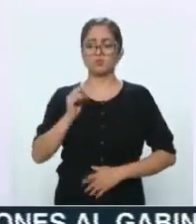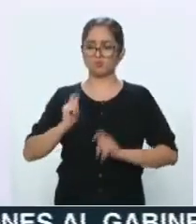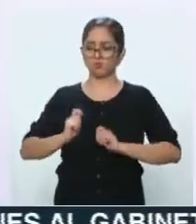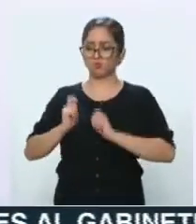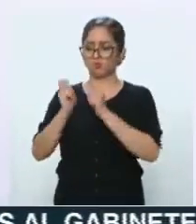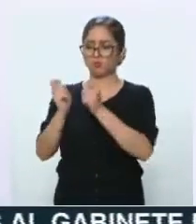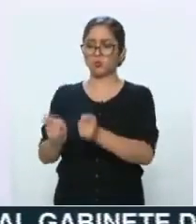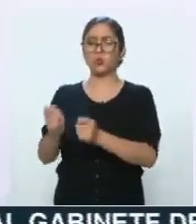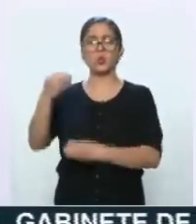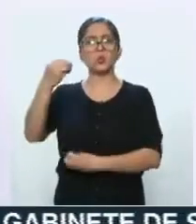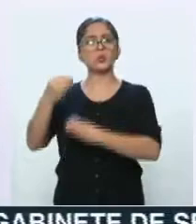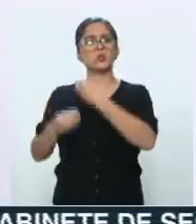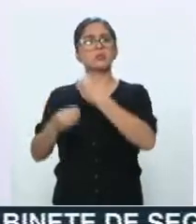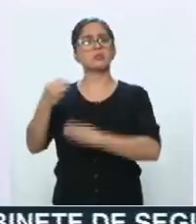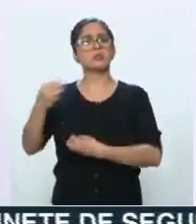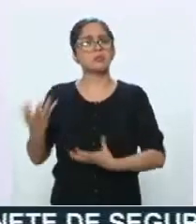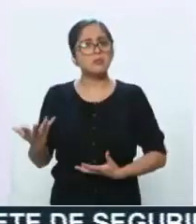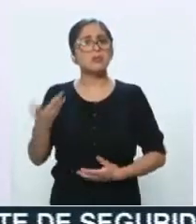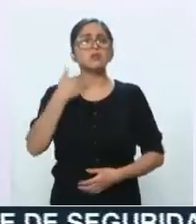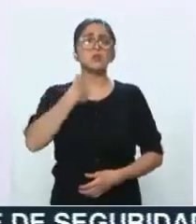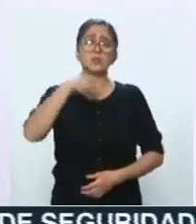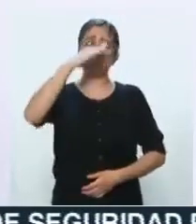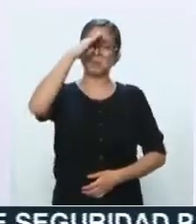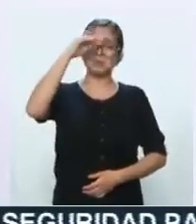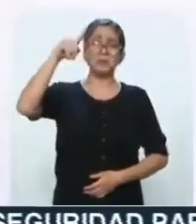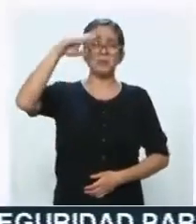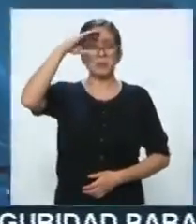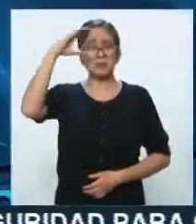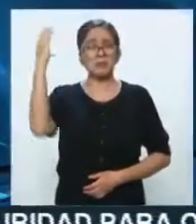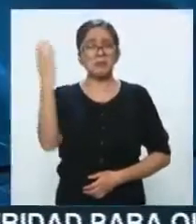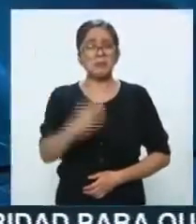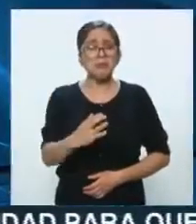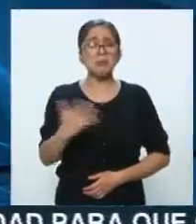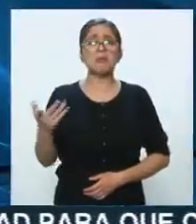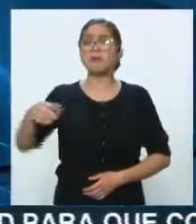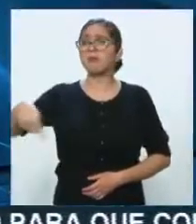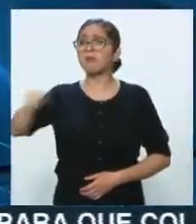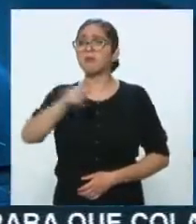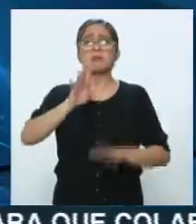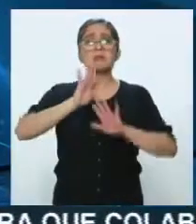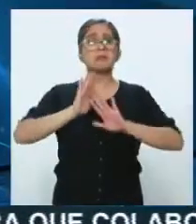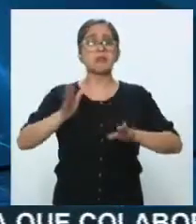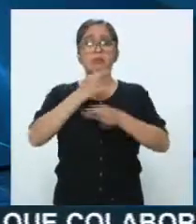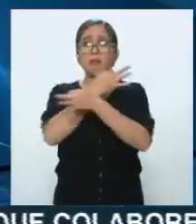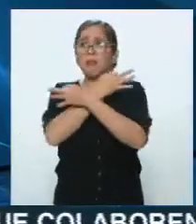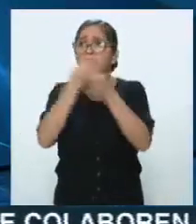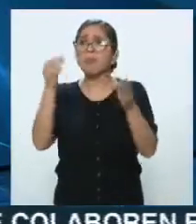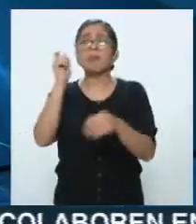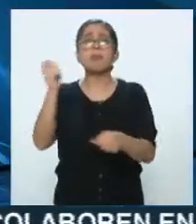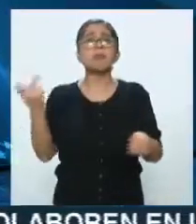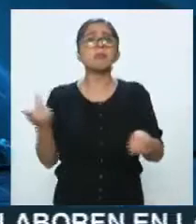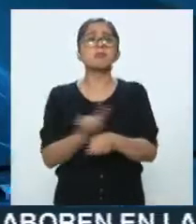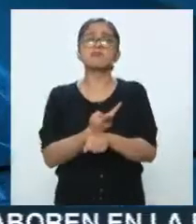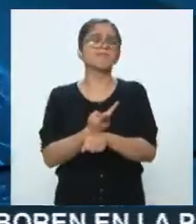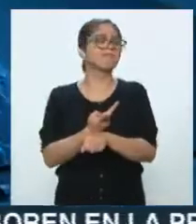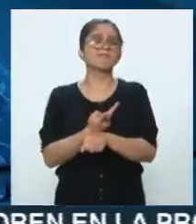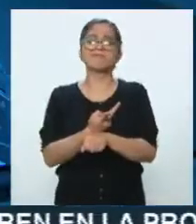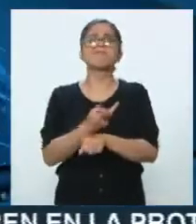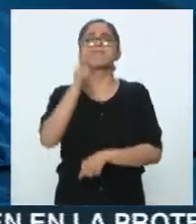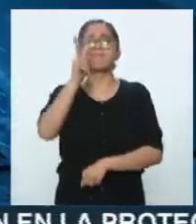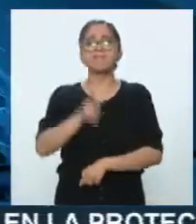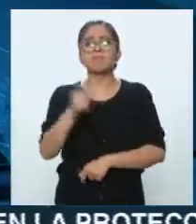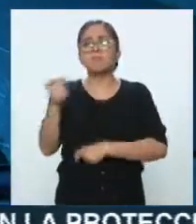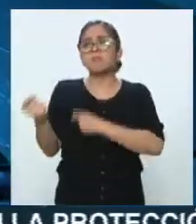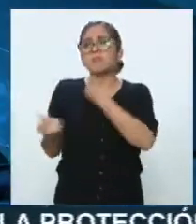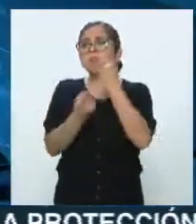a mí me parece que el móvil de este crimen, lamentablemente, no ha sido del todo esclarecido. Al parecer hubo una lamentable